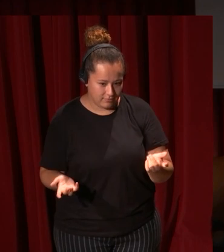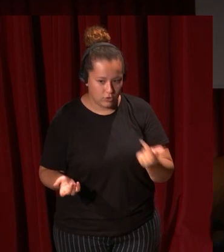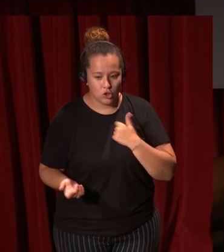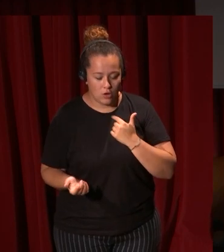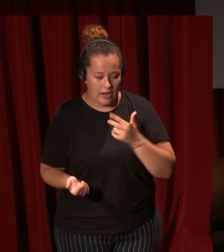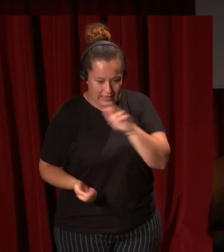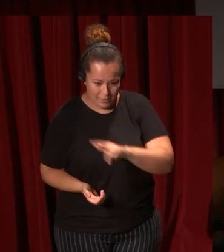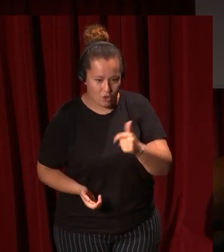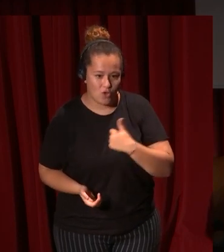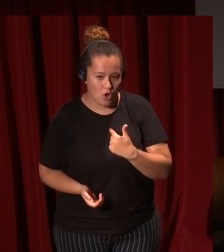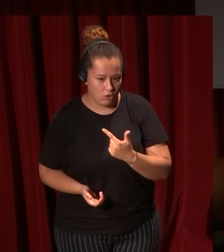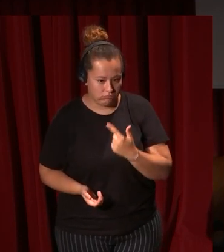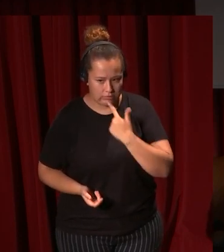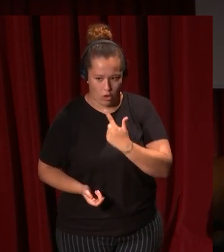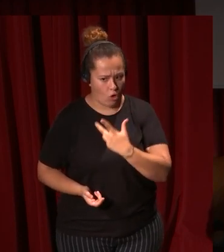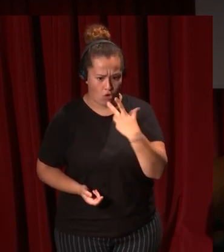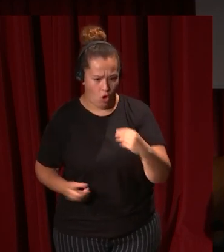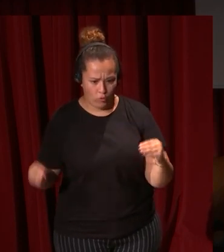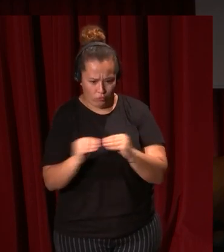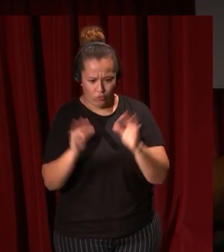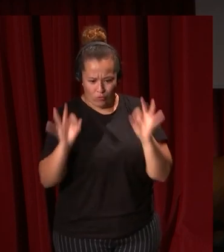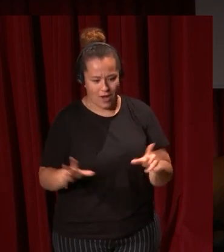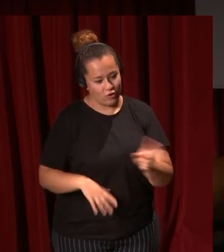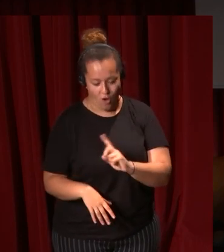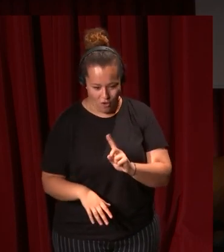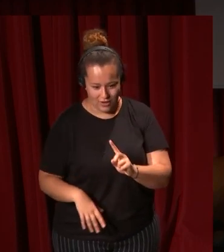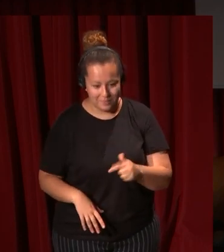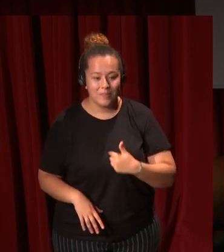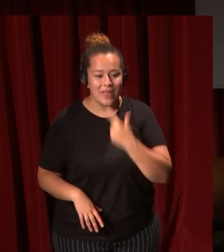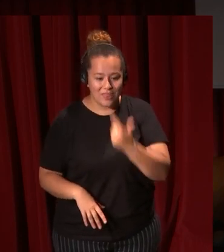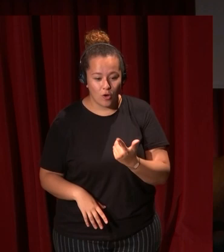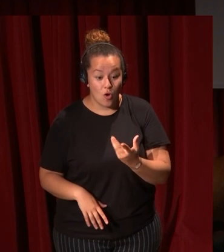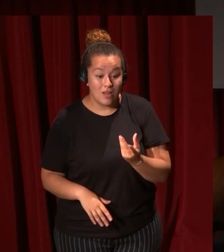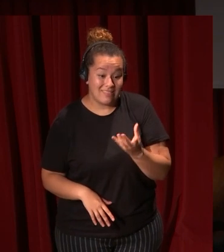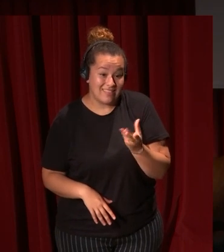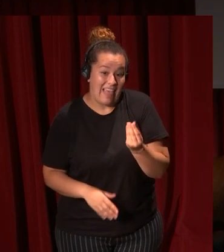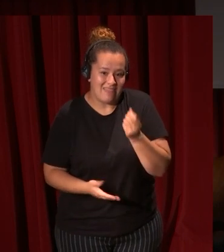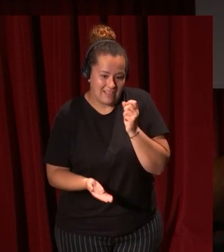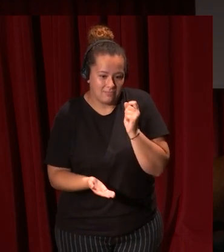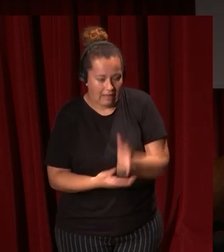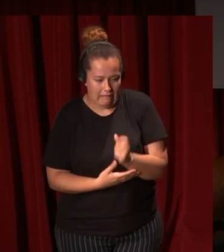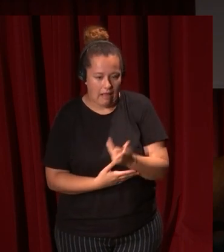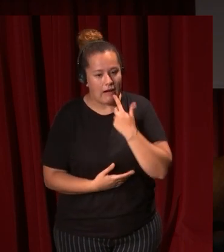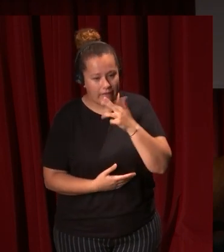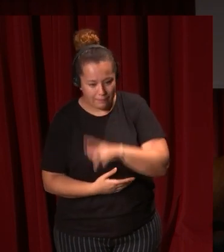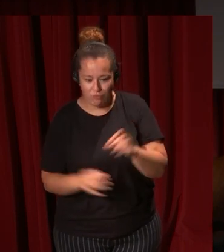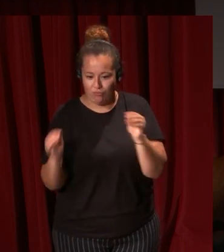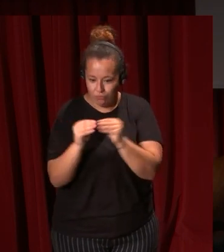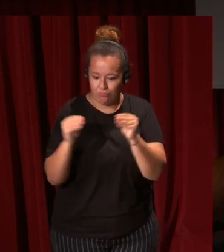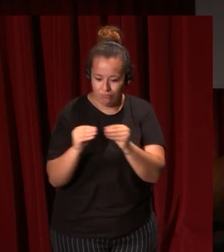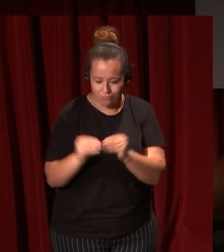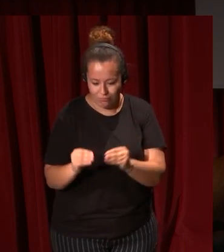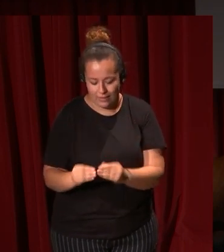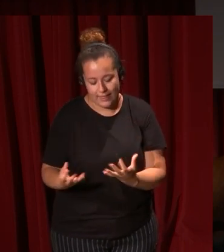estoy para nada negando eso lo que estoy diciendo es que se ha insistido tanto en ellas que es muy importante hacer algo de